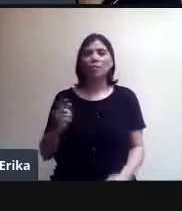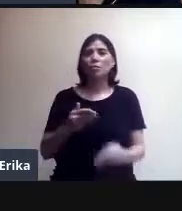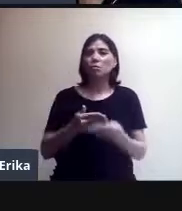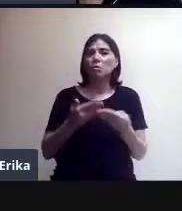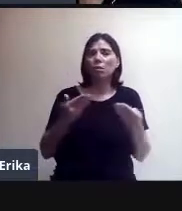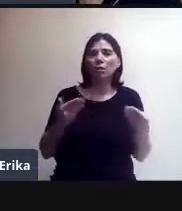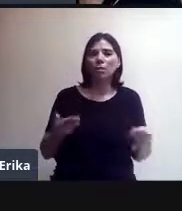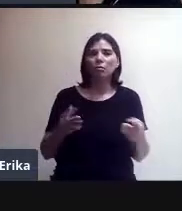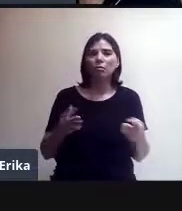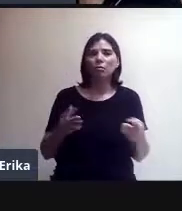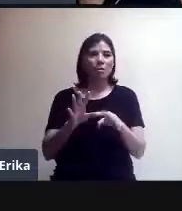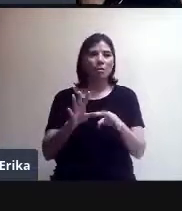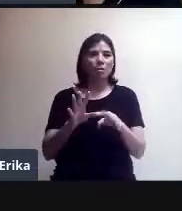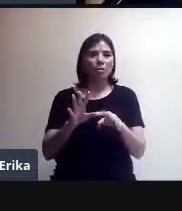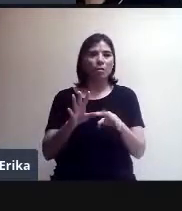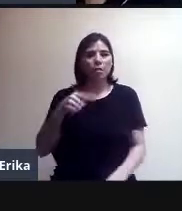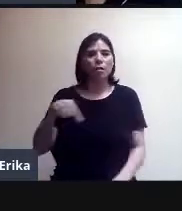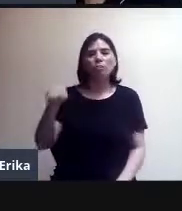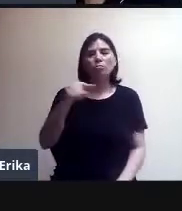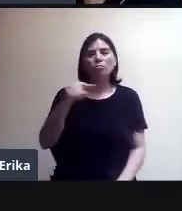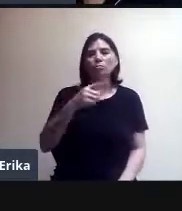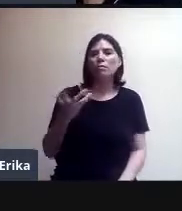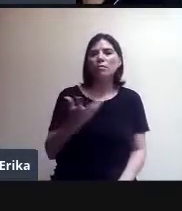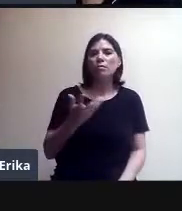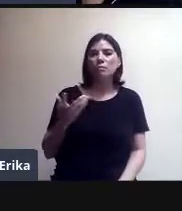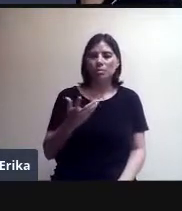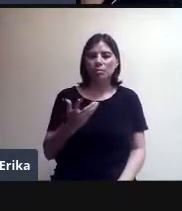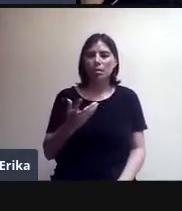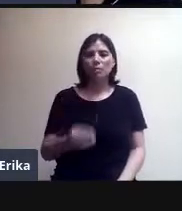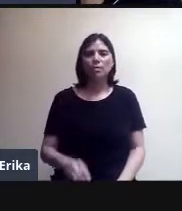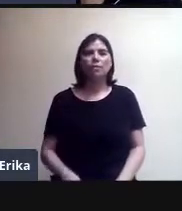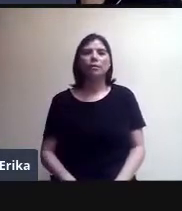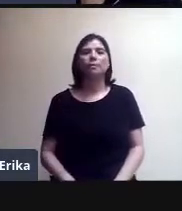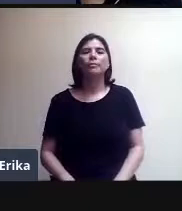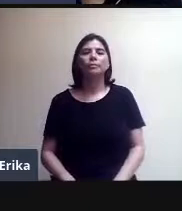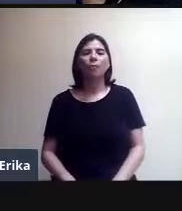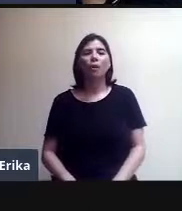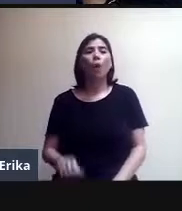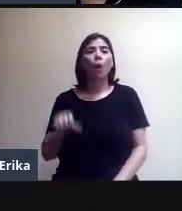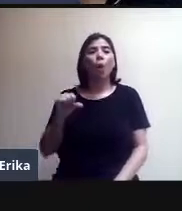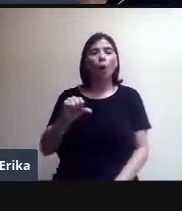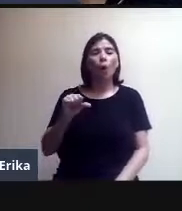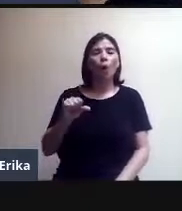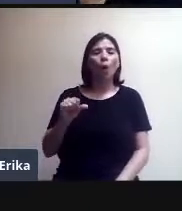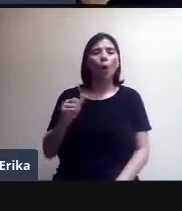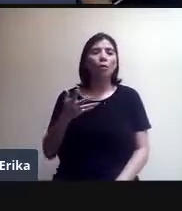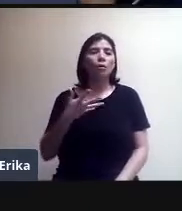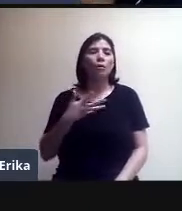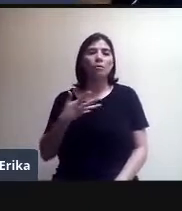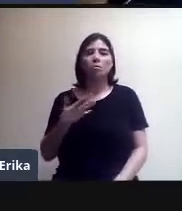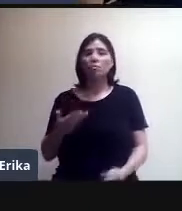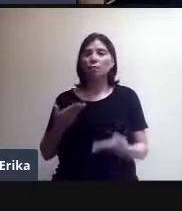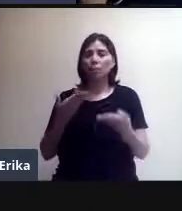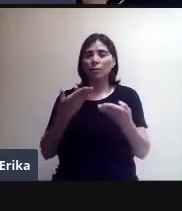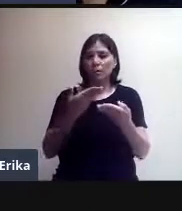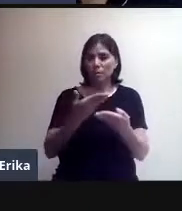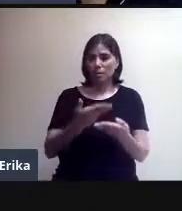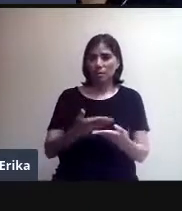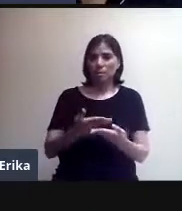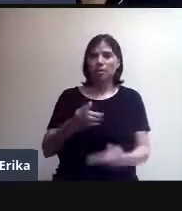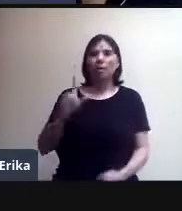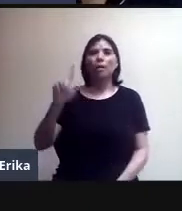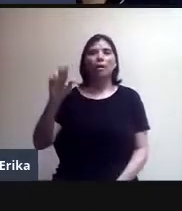importantes de contingencia. Vamos a contar en unos minutos más con la presencia del doctor Luis